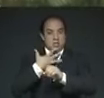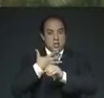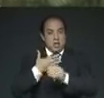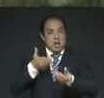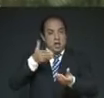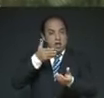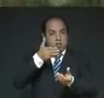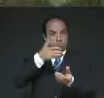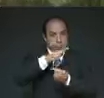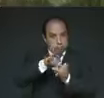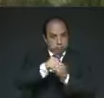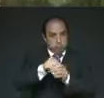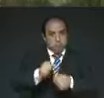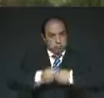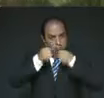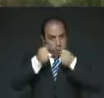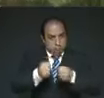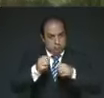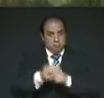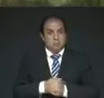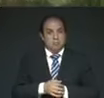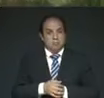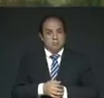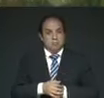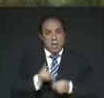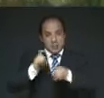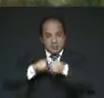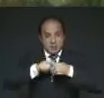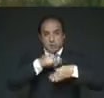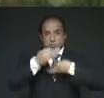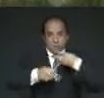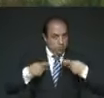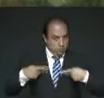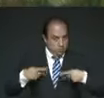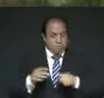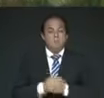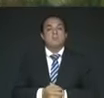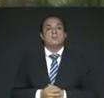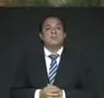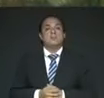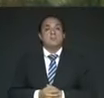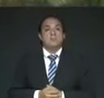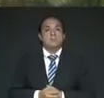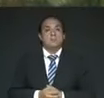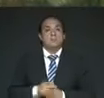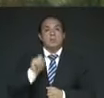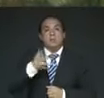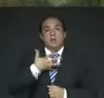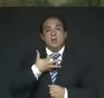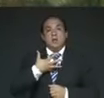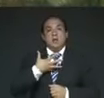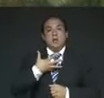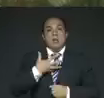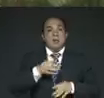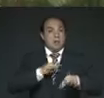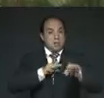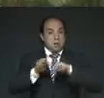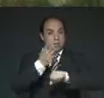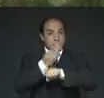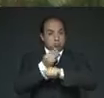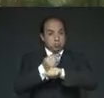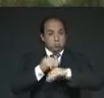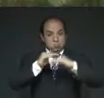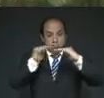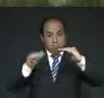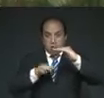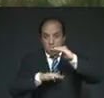segura, e insisto, accesible para todo el mundo. A su vez, hay obras subterráneas, que es lo que no se ve. Hay obras de